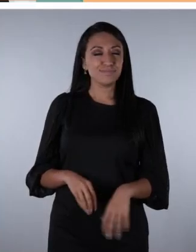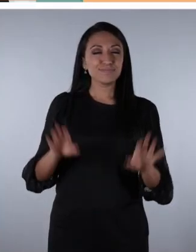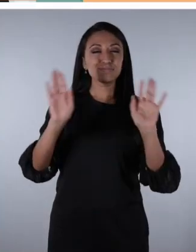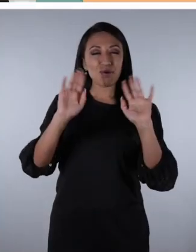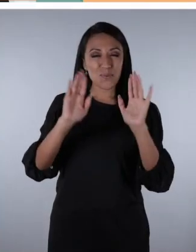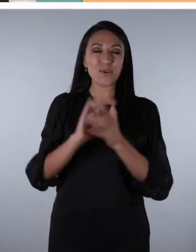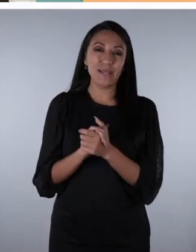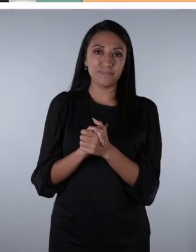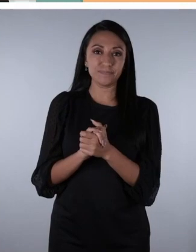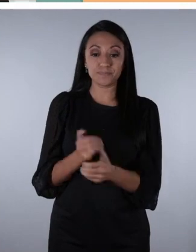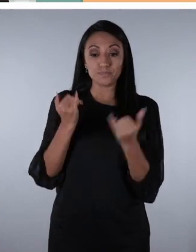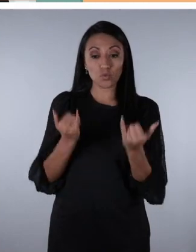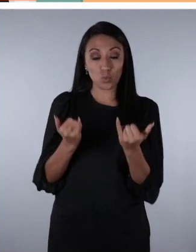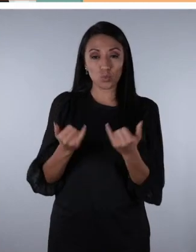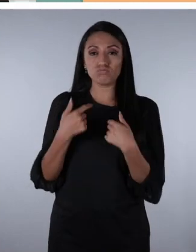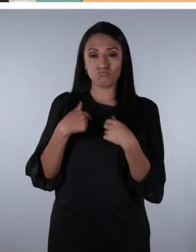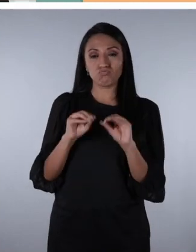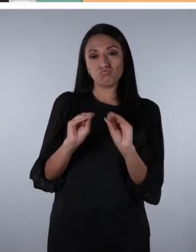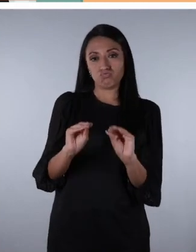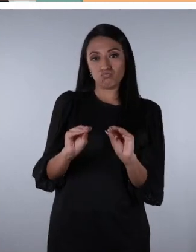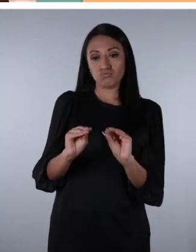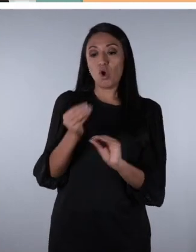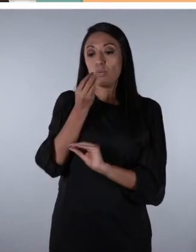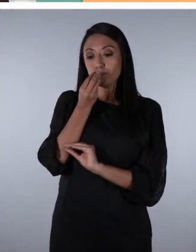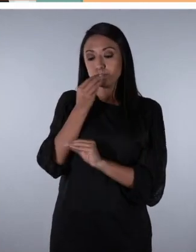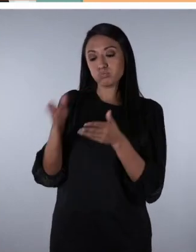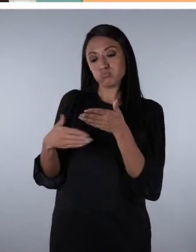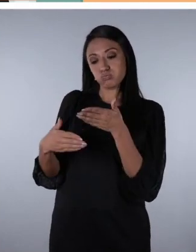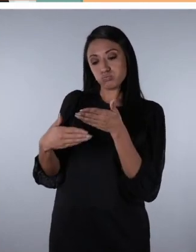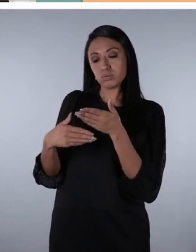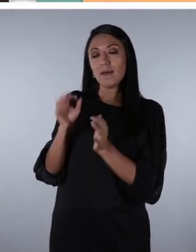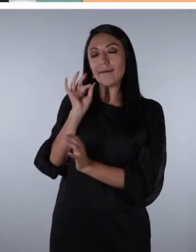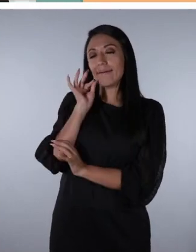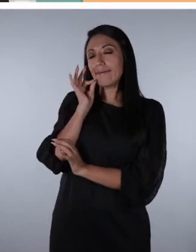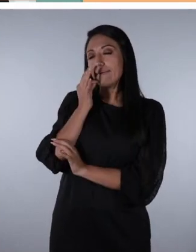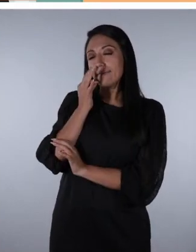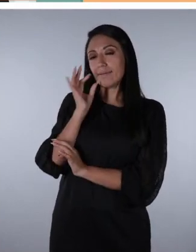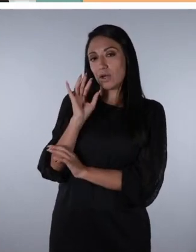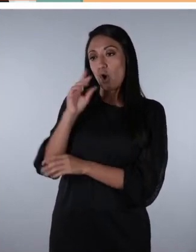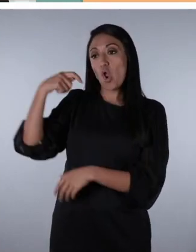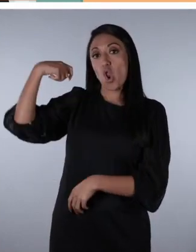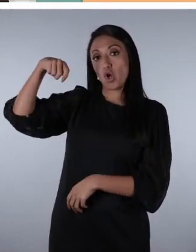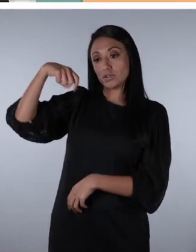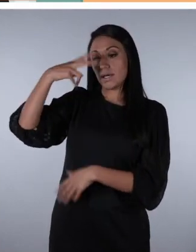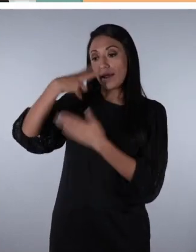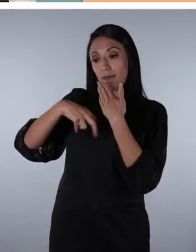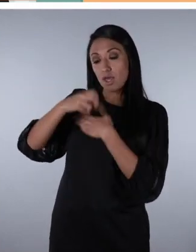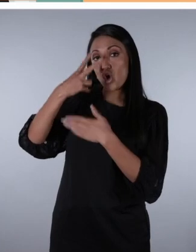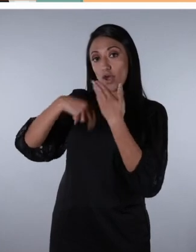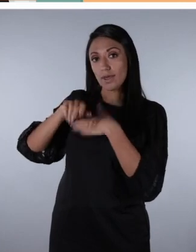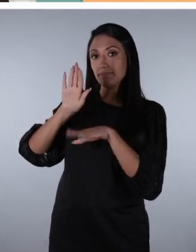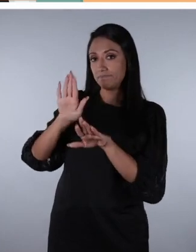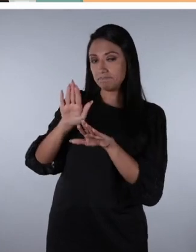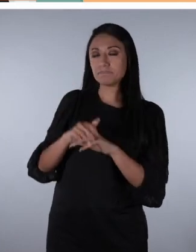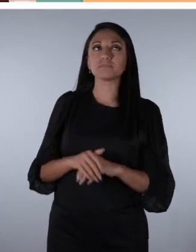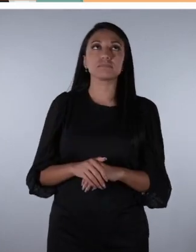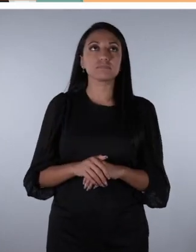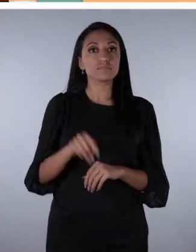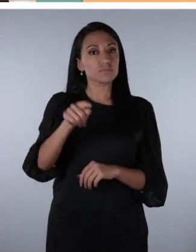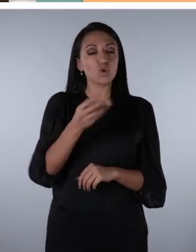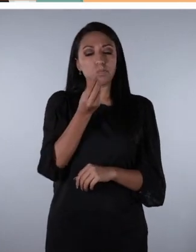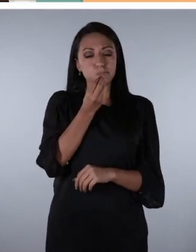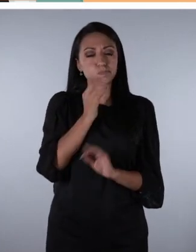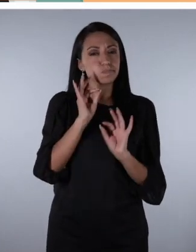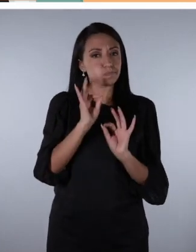¡Hola! Hoy les voy a enseñar una receta súper deliciosa para la lonchera de sus hijos e hijas. Aparte de ser